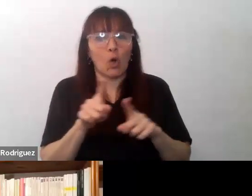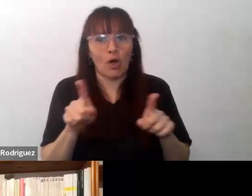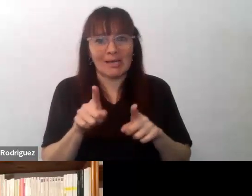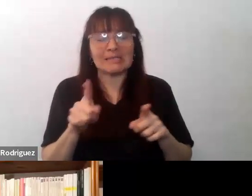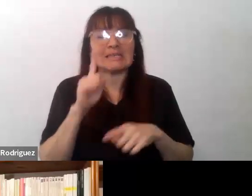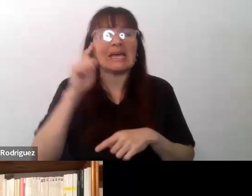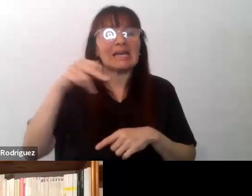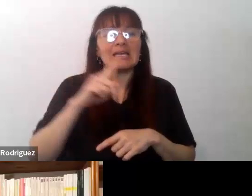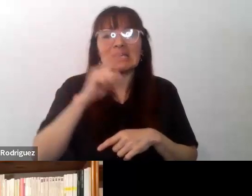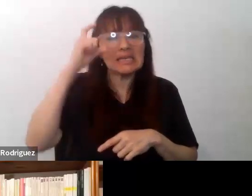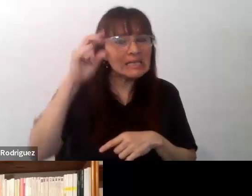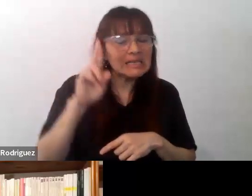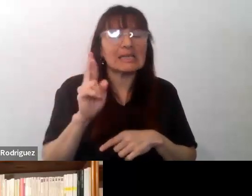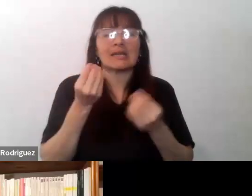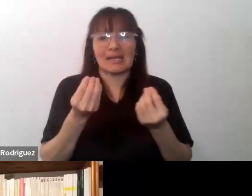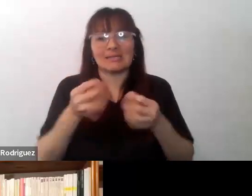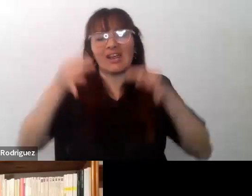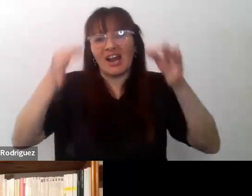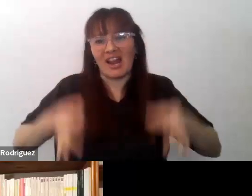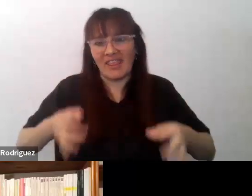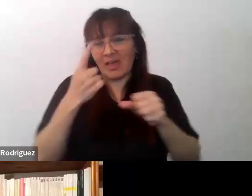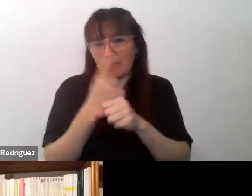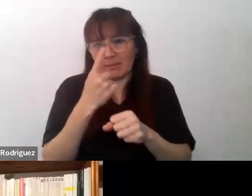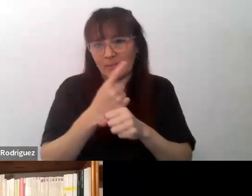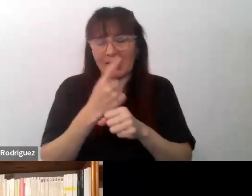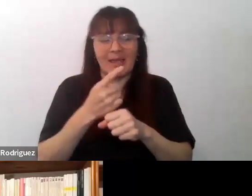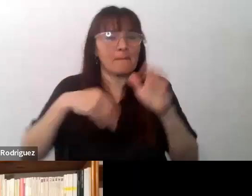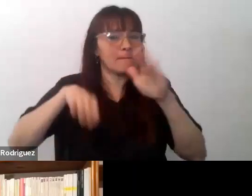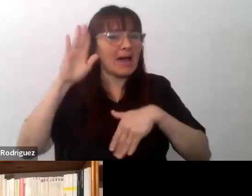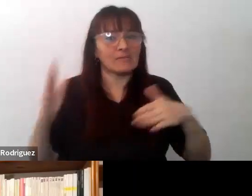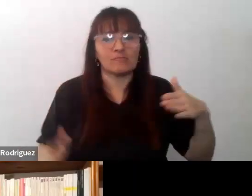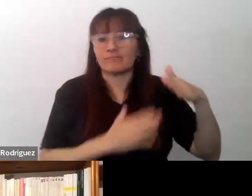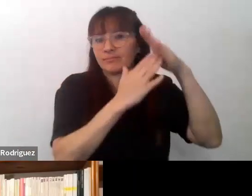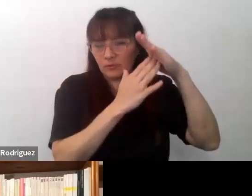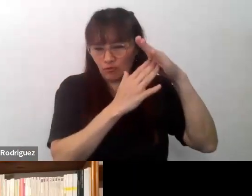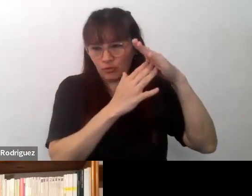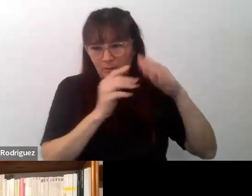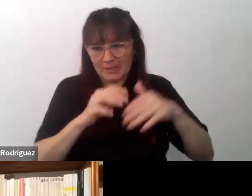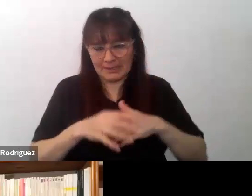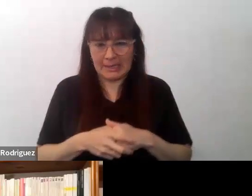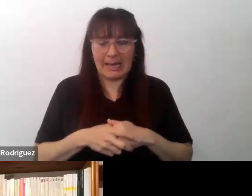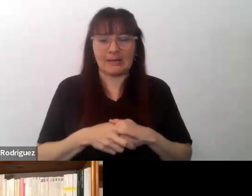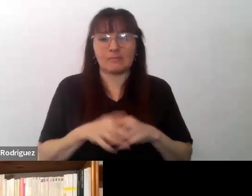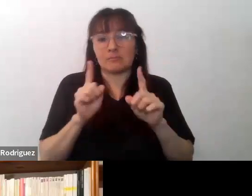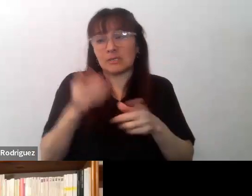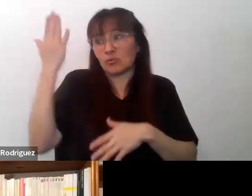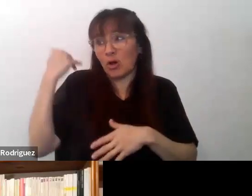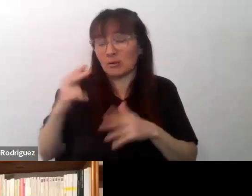inter es la realidad primera y fundamental. Es un poco como decía